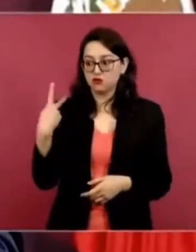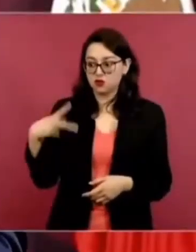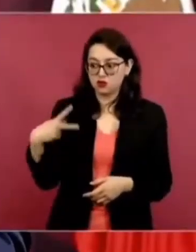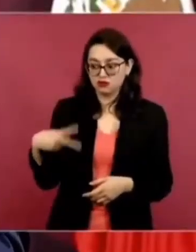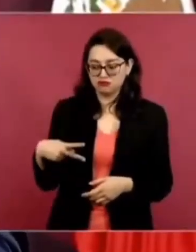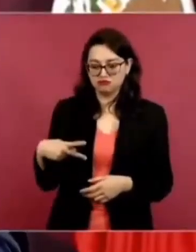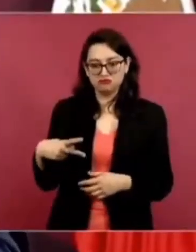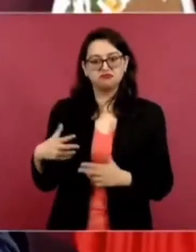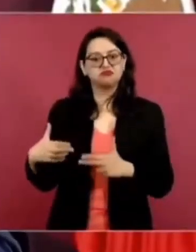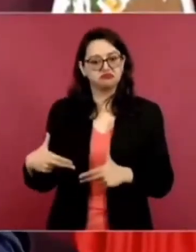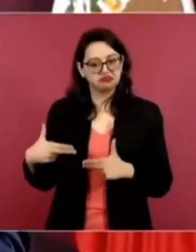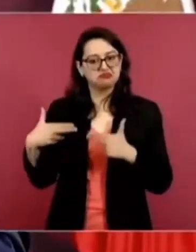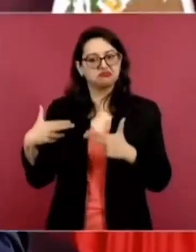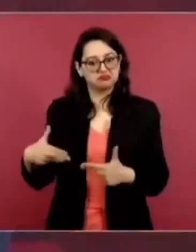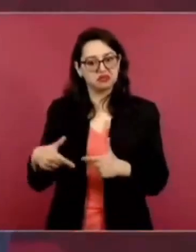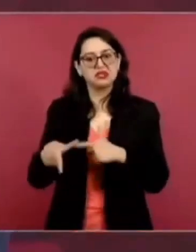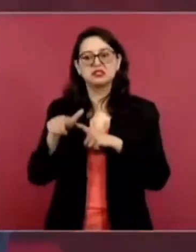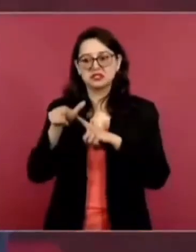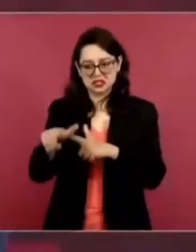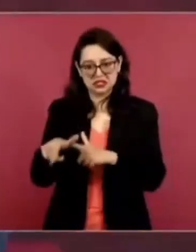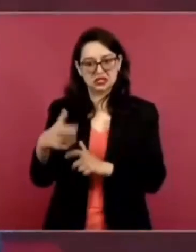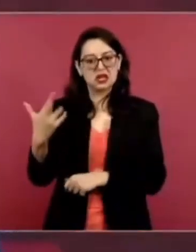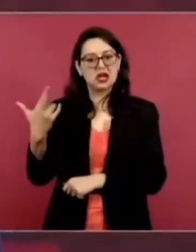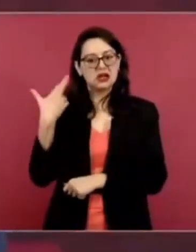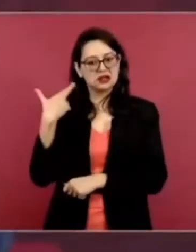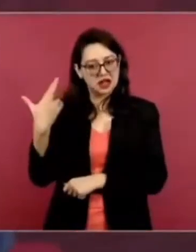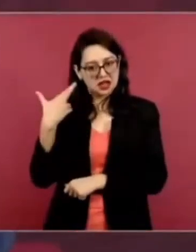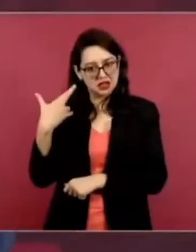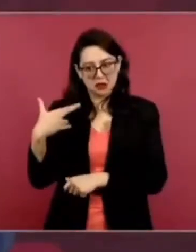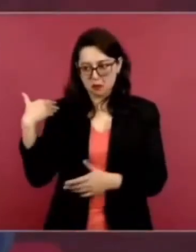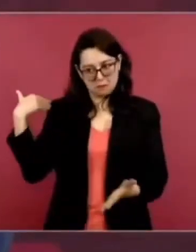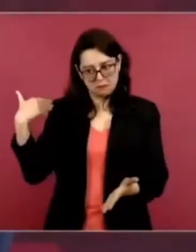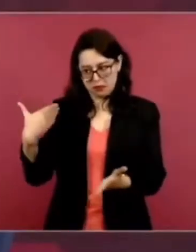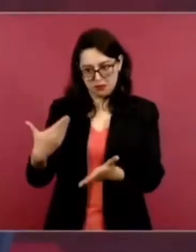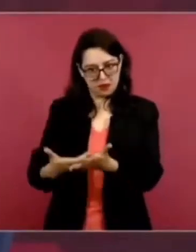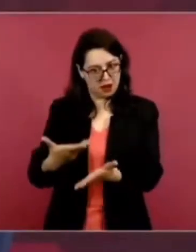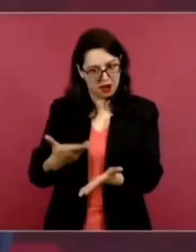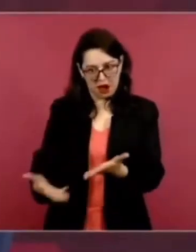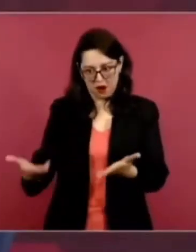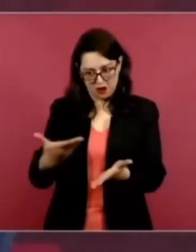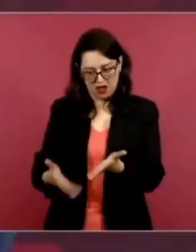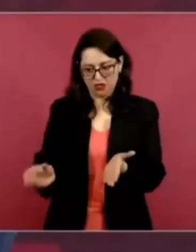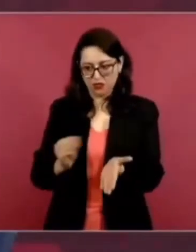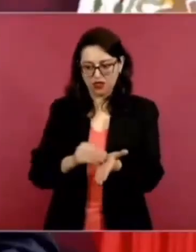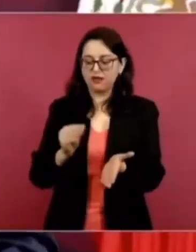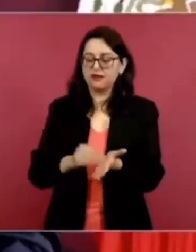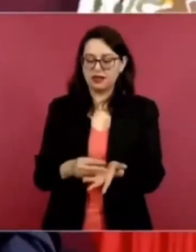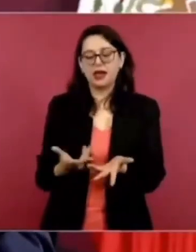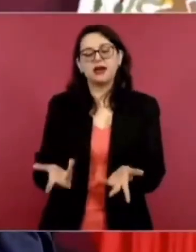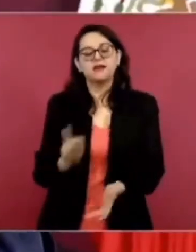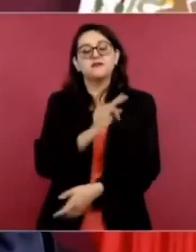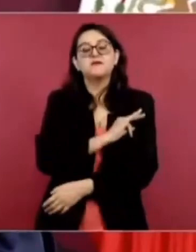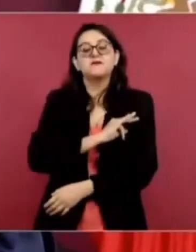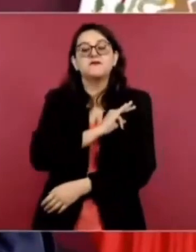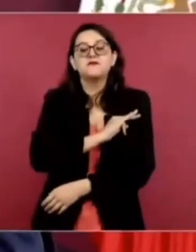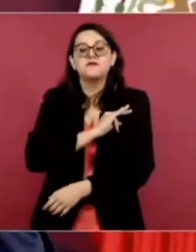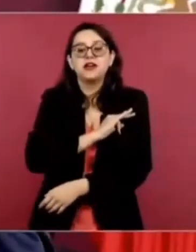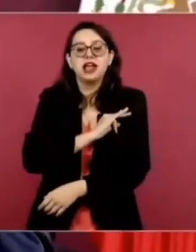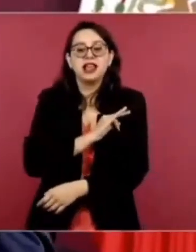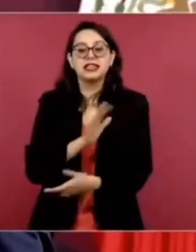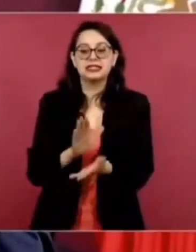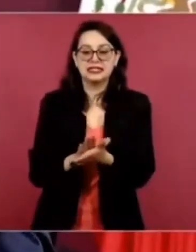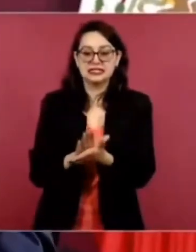con el programa. Y les mando pues una felicitación y un agradecimiento.